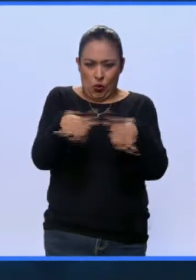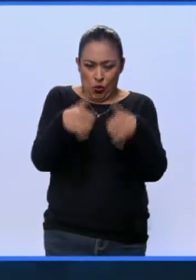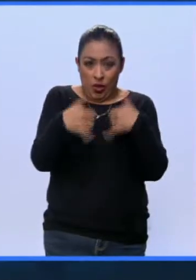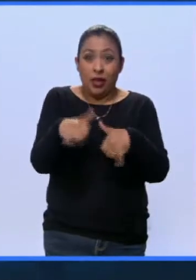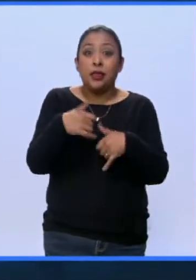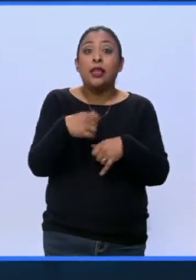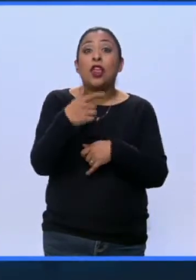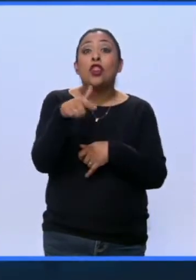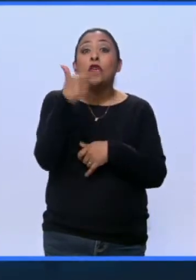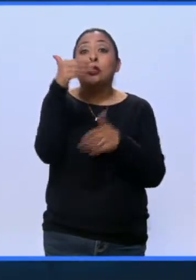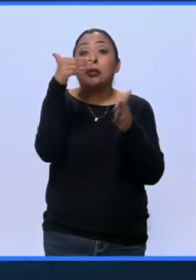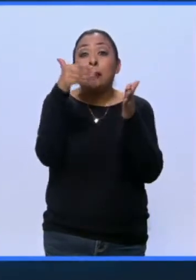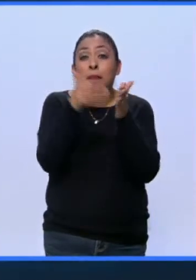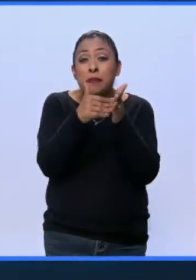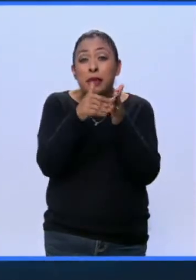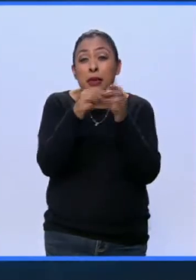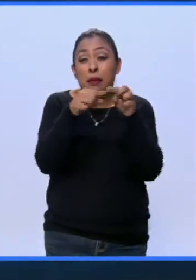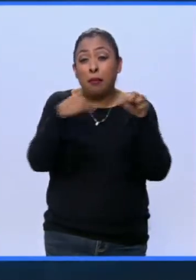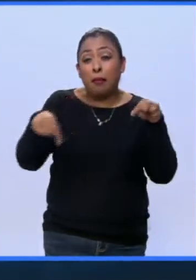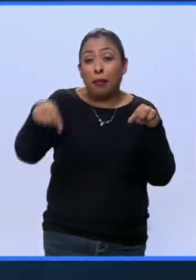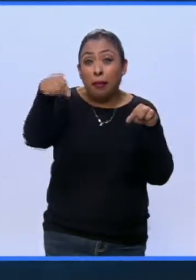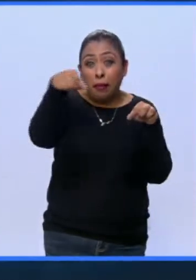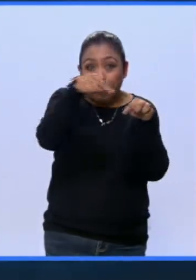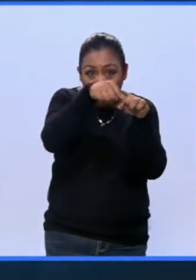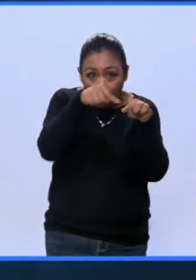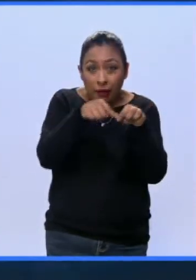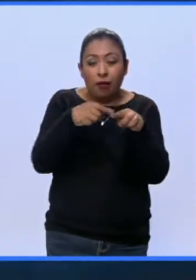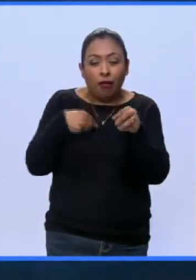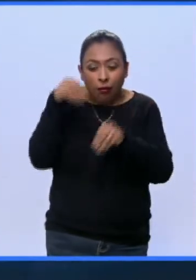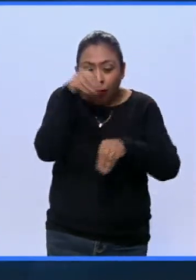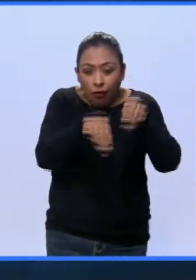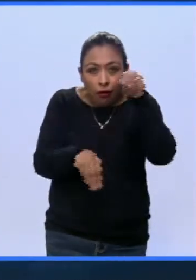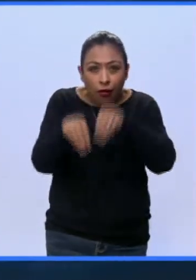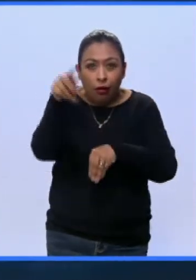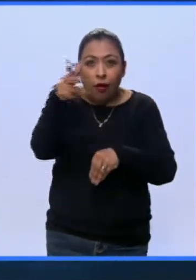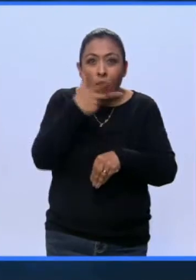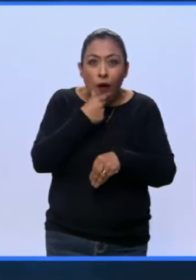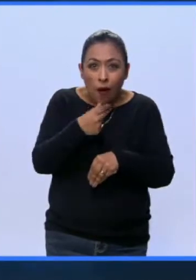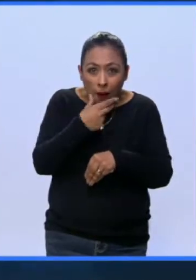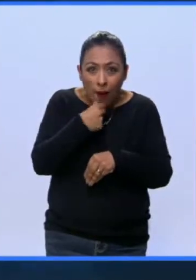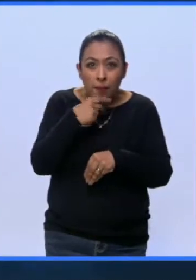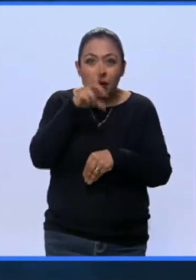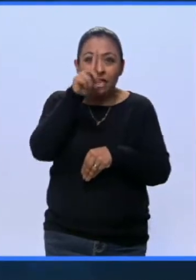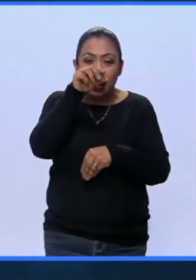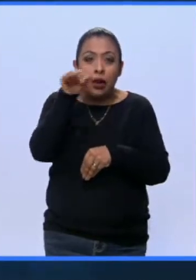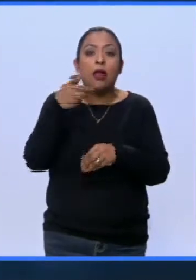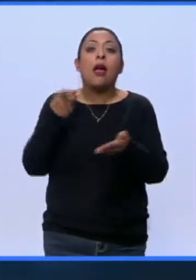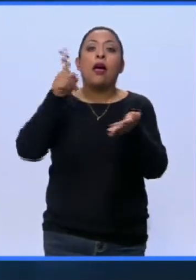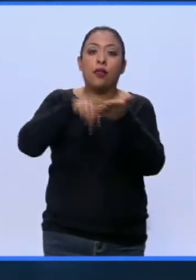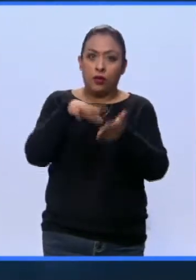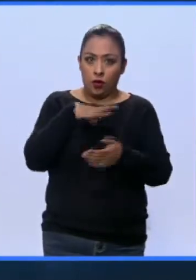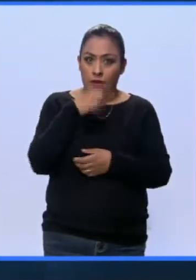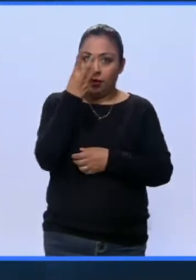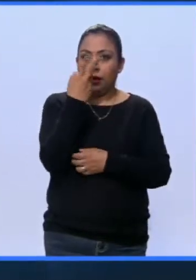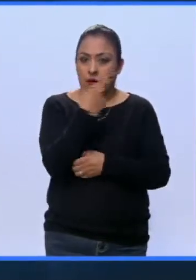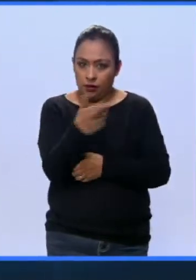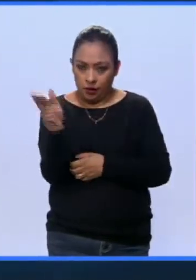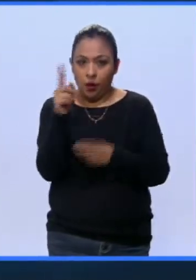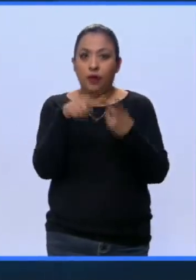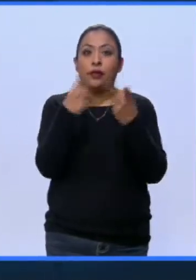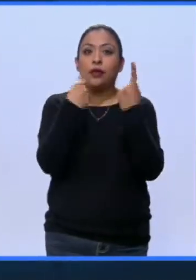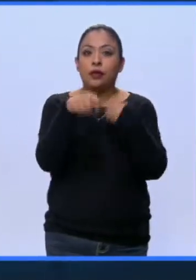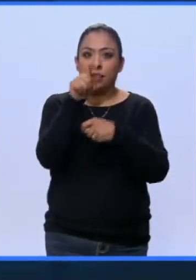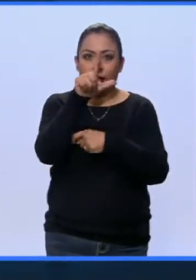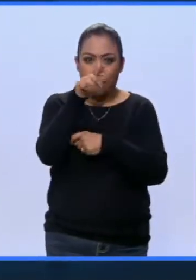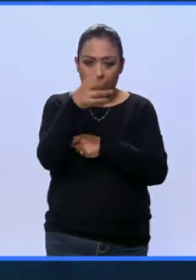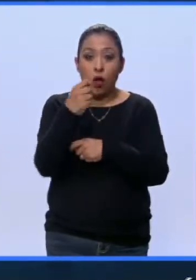12.000 metros cuadrados diseñada por el arquitecto danés Jark Ingels, incluye tres restaurantes, una tienda Lego, cuatro